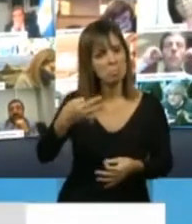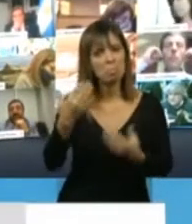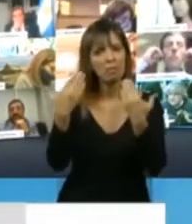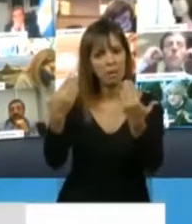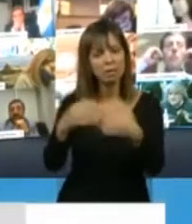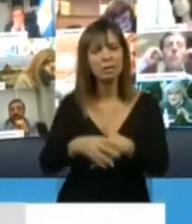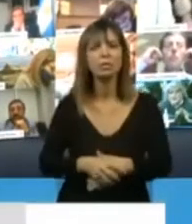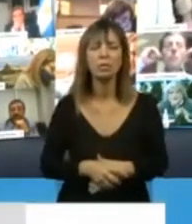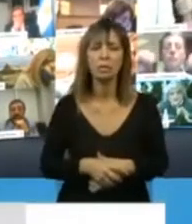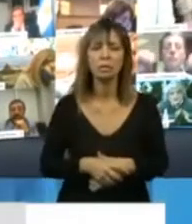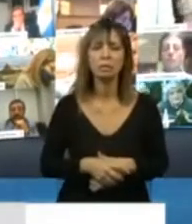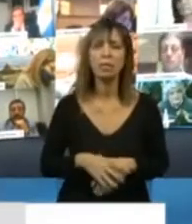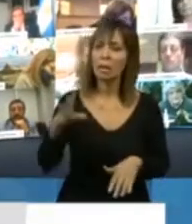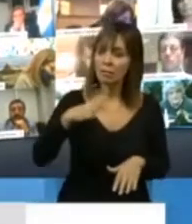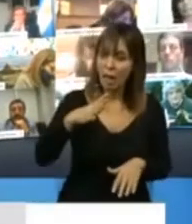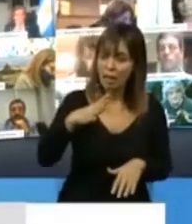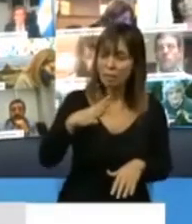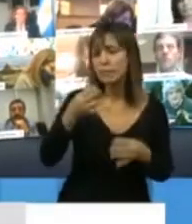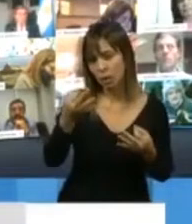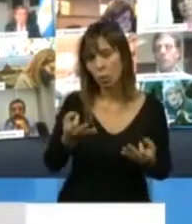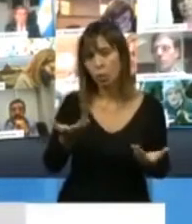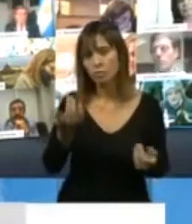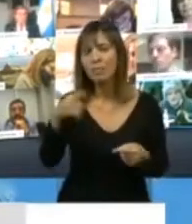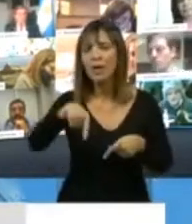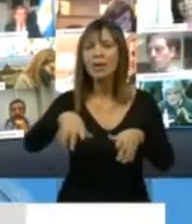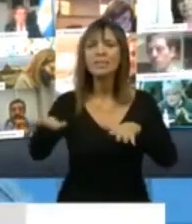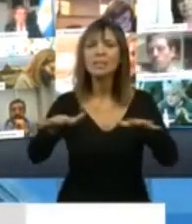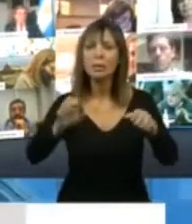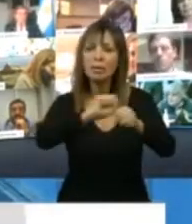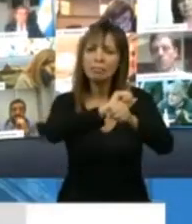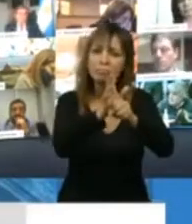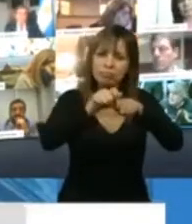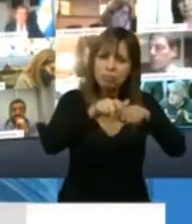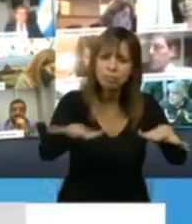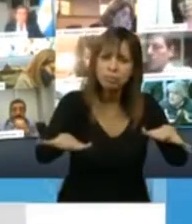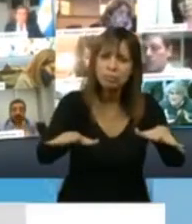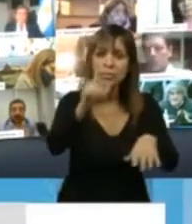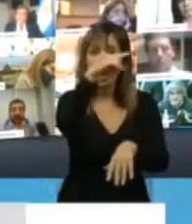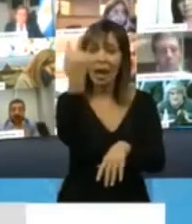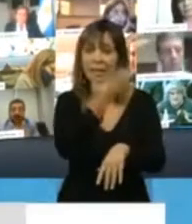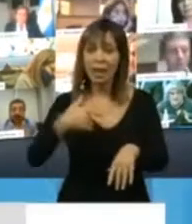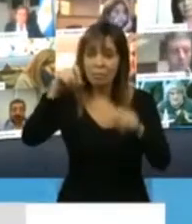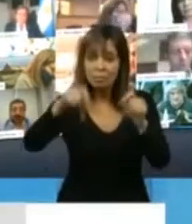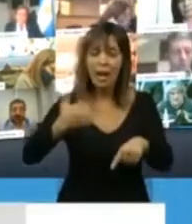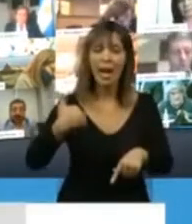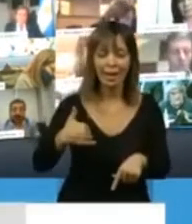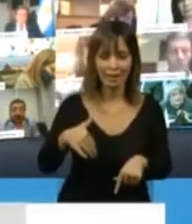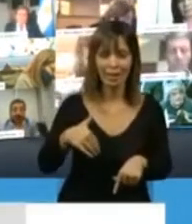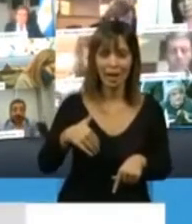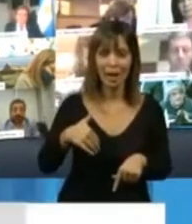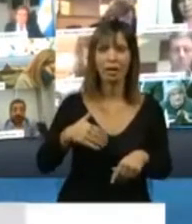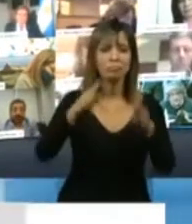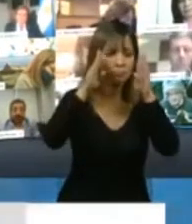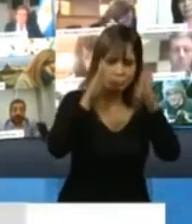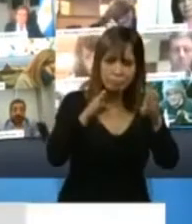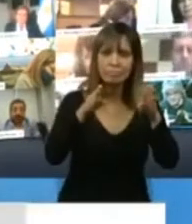pero en esta situación de pandemia, nuestro Estado, nuestro gobierno está presente,